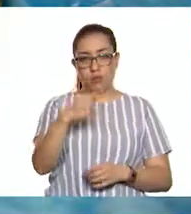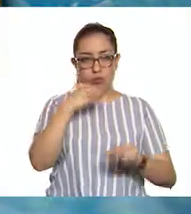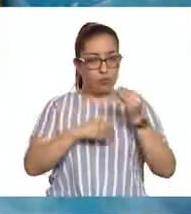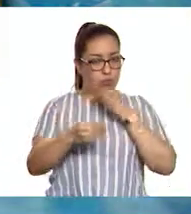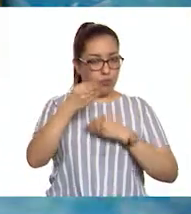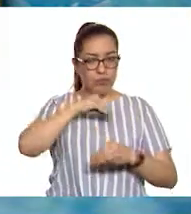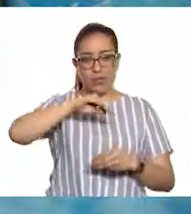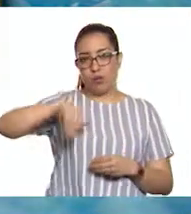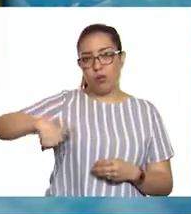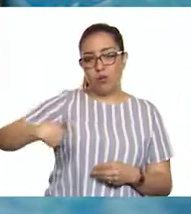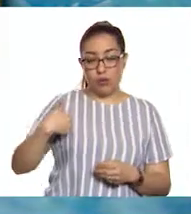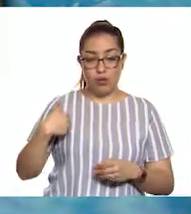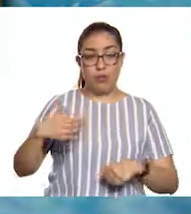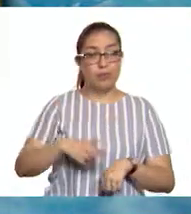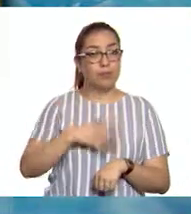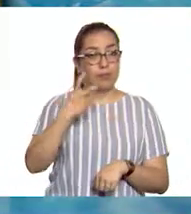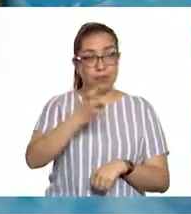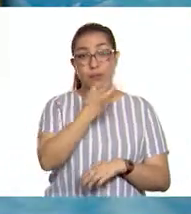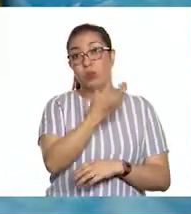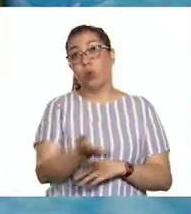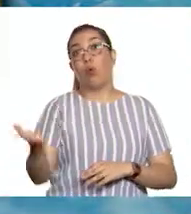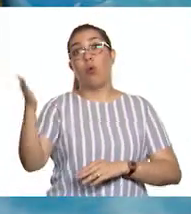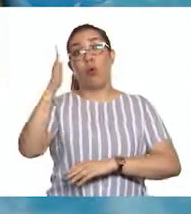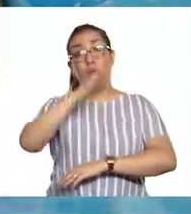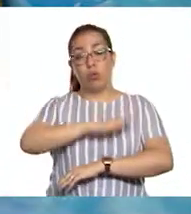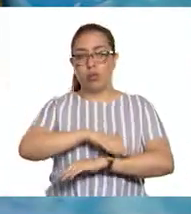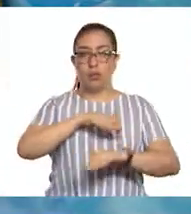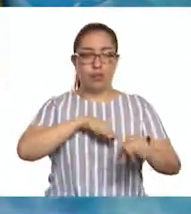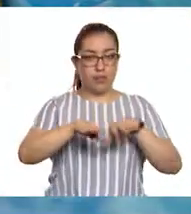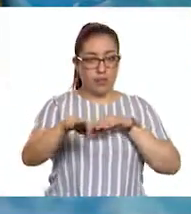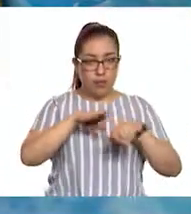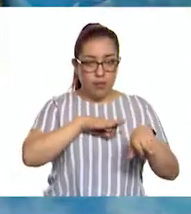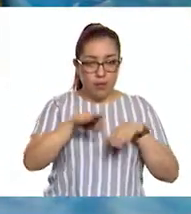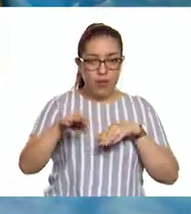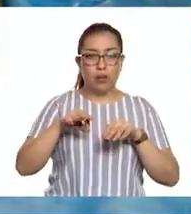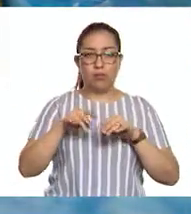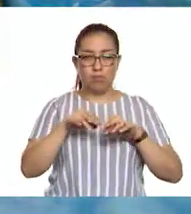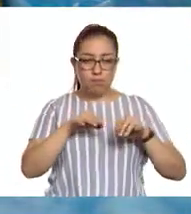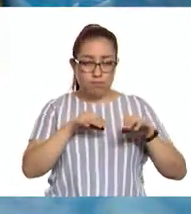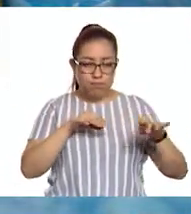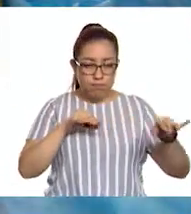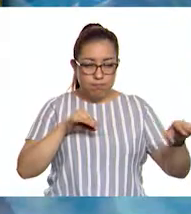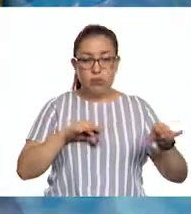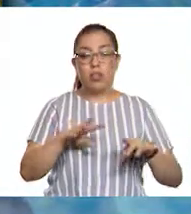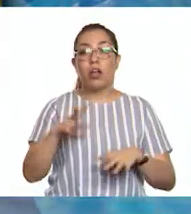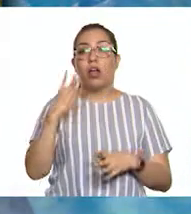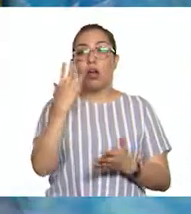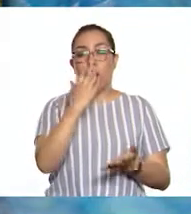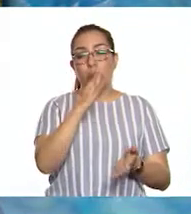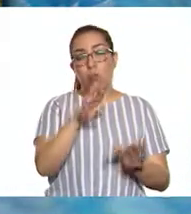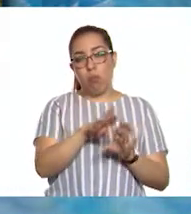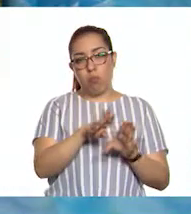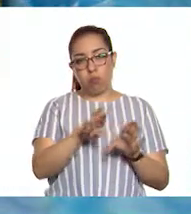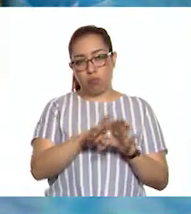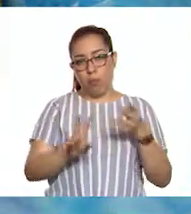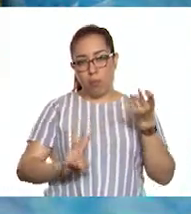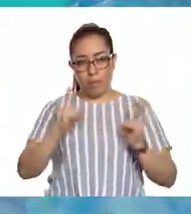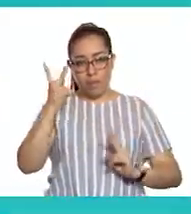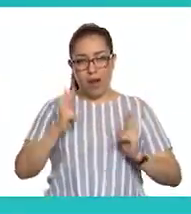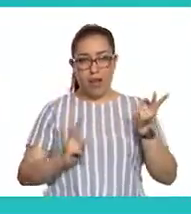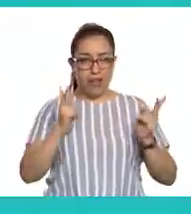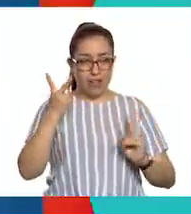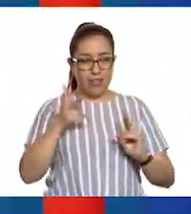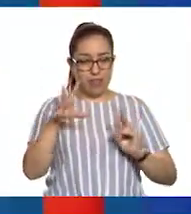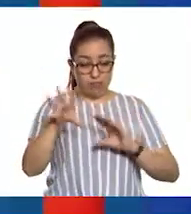eso trabajan arduamente durante el día. Cortan trozos de hojas para alimentar a sus inquilinos. ¡Hora de